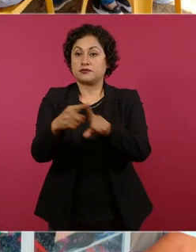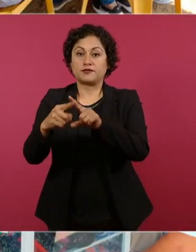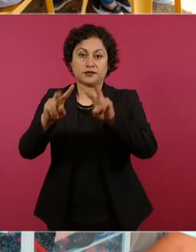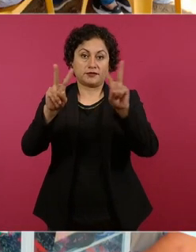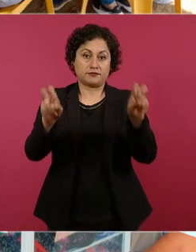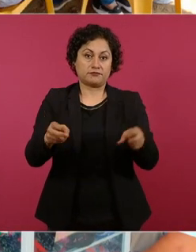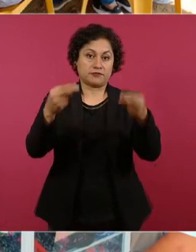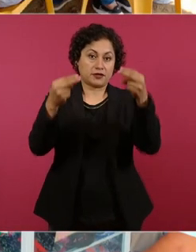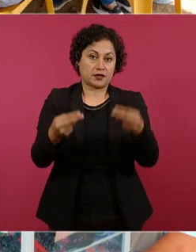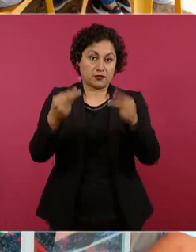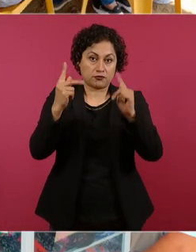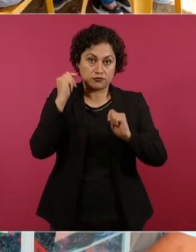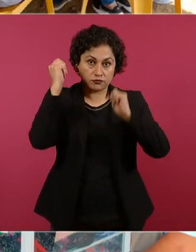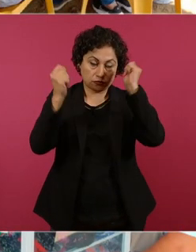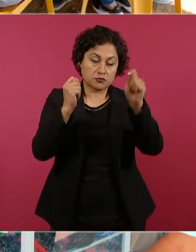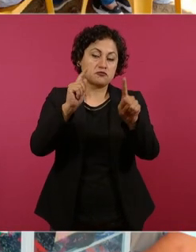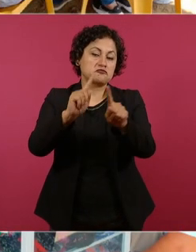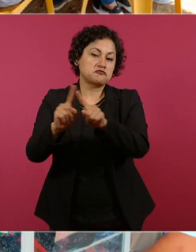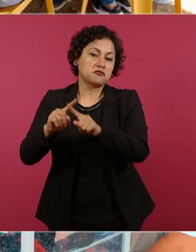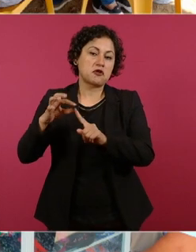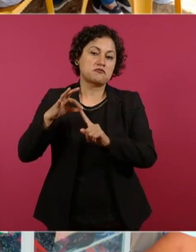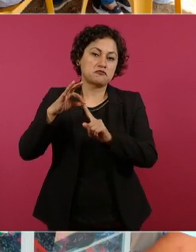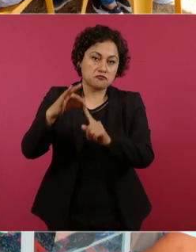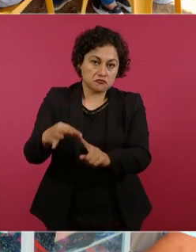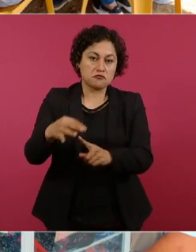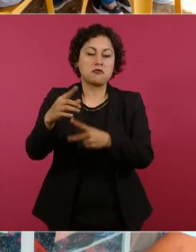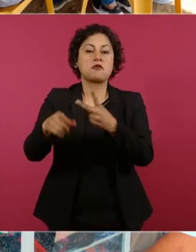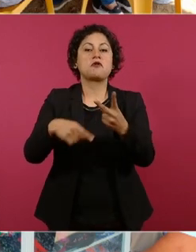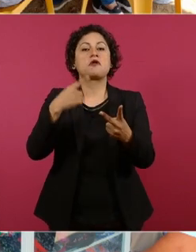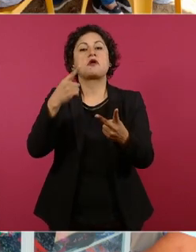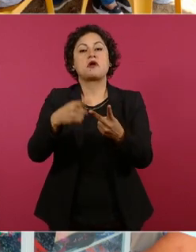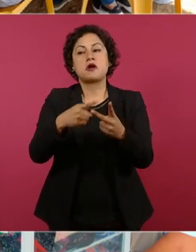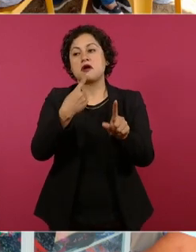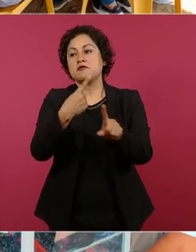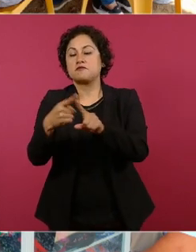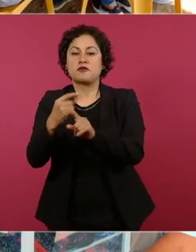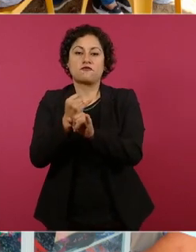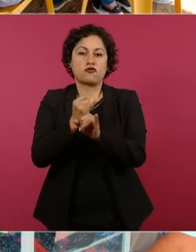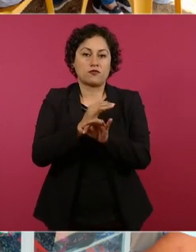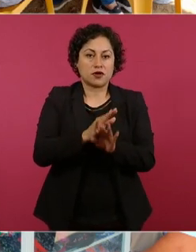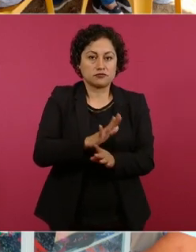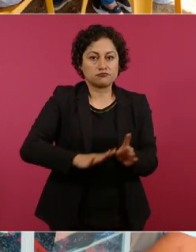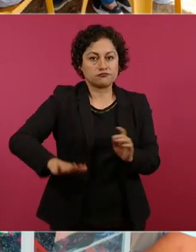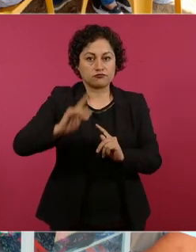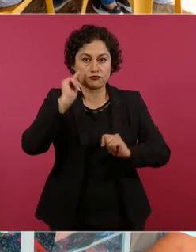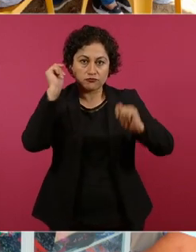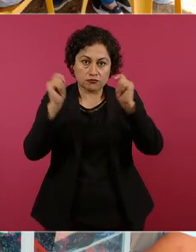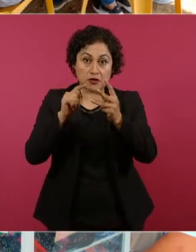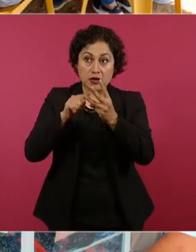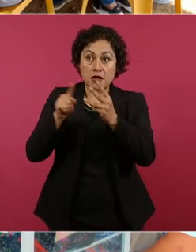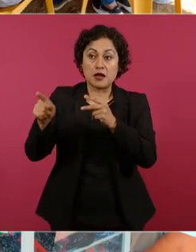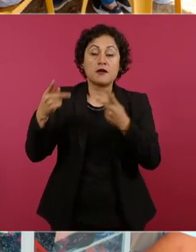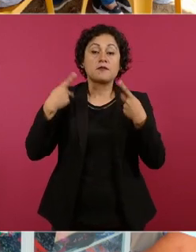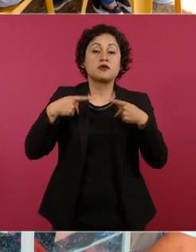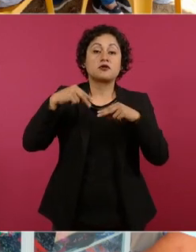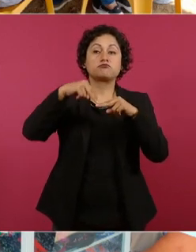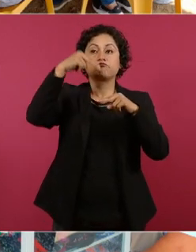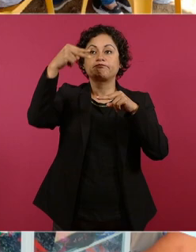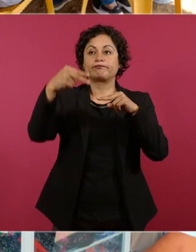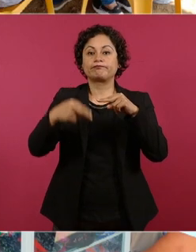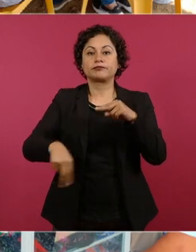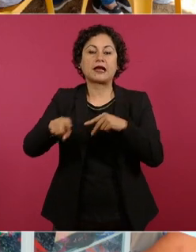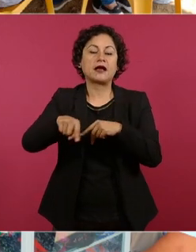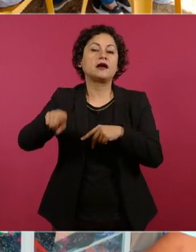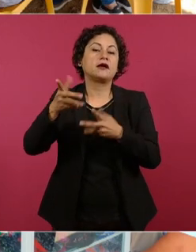como guías de turista, informadores de hoteles, los clavadistas de la quebrada. Han recibido estos créditos y